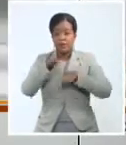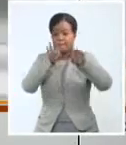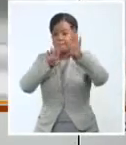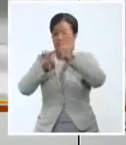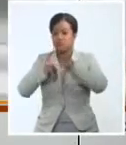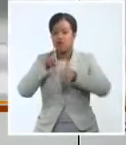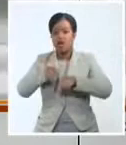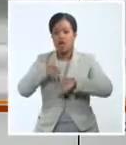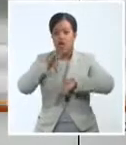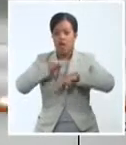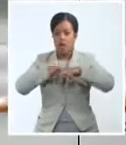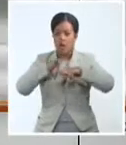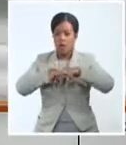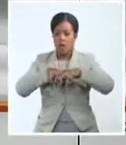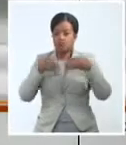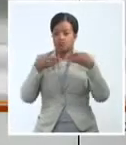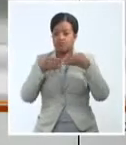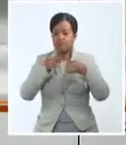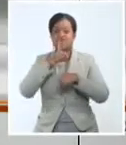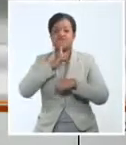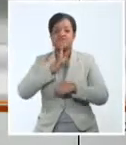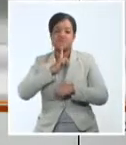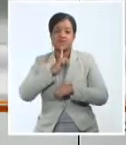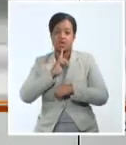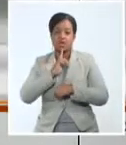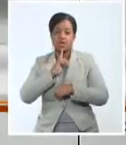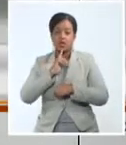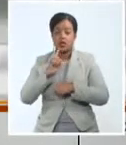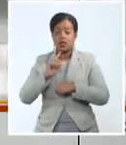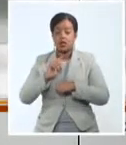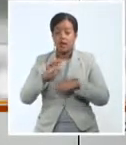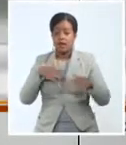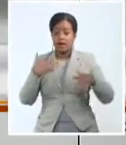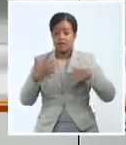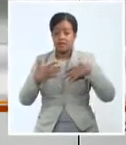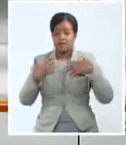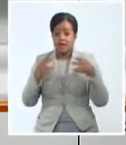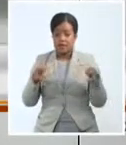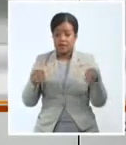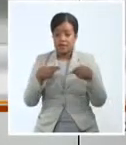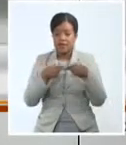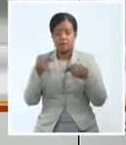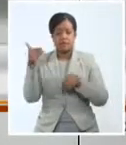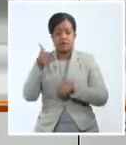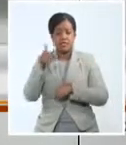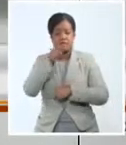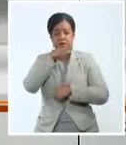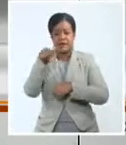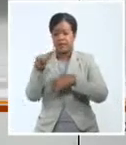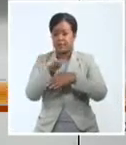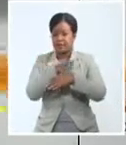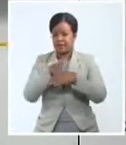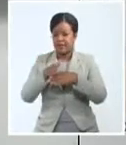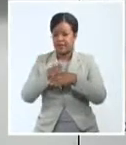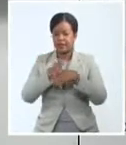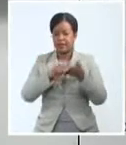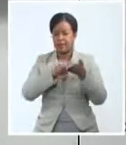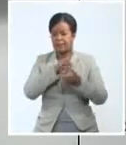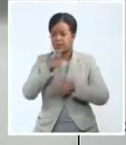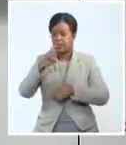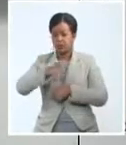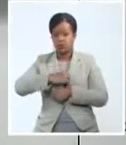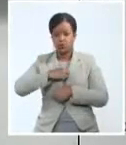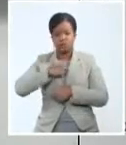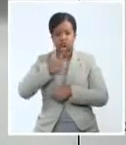centro Wilfredo Lang. Al acto asistieron el miembro del secretariado y jefe del Departamento Ideológico del Comité Central del Partido, Rogerio